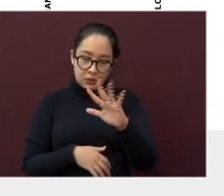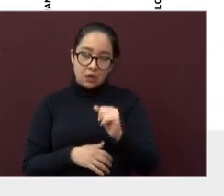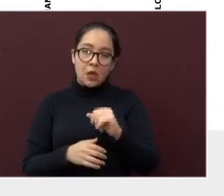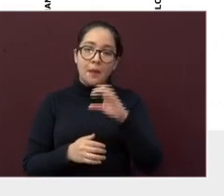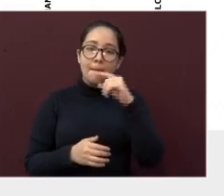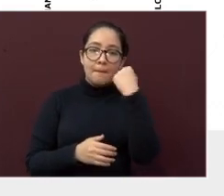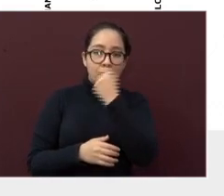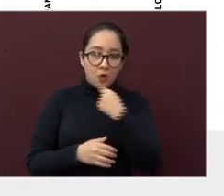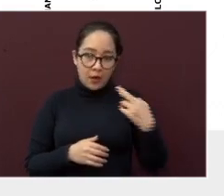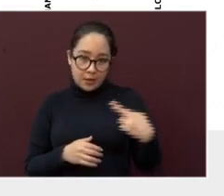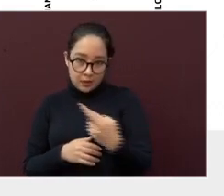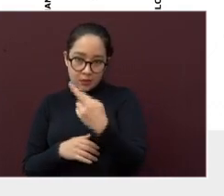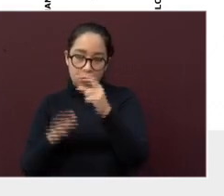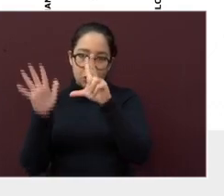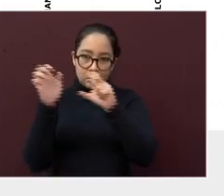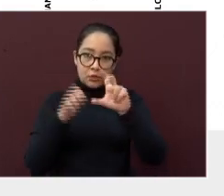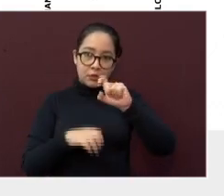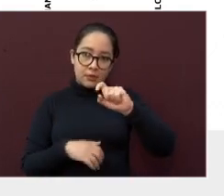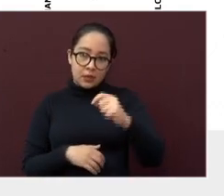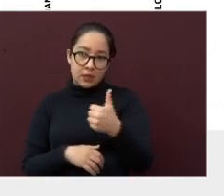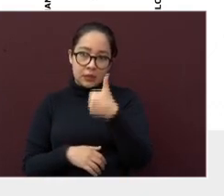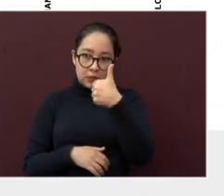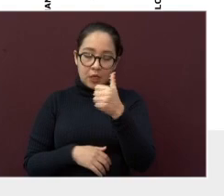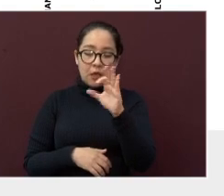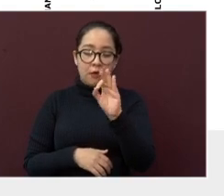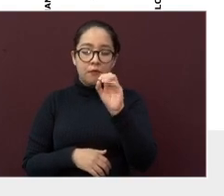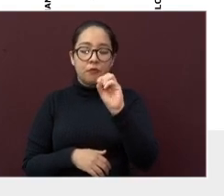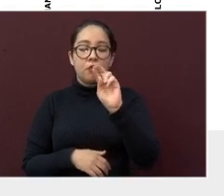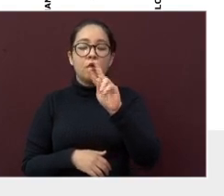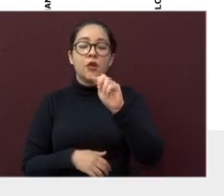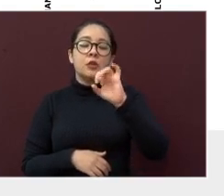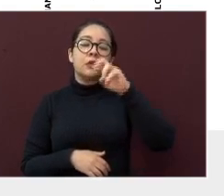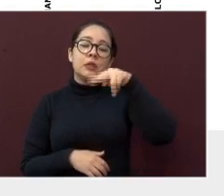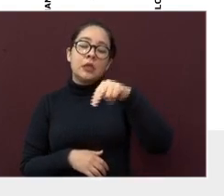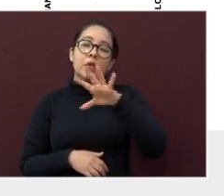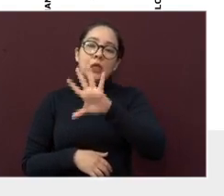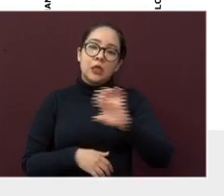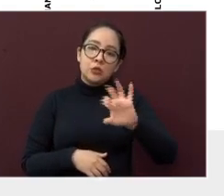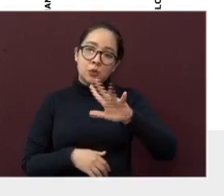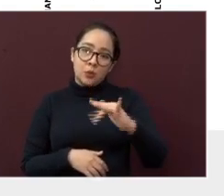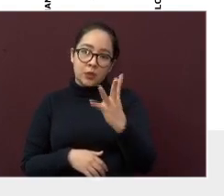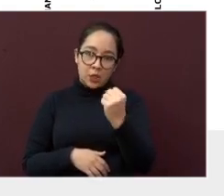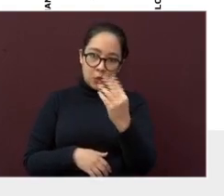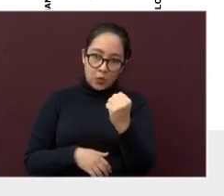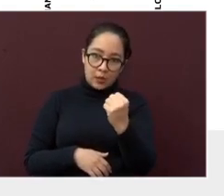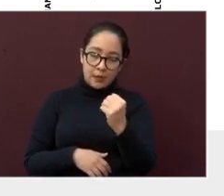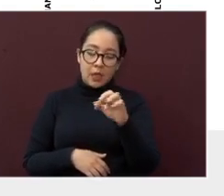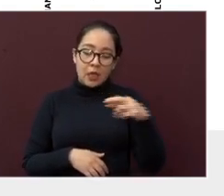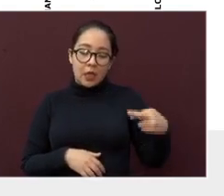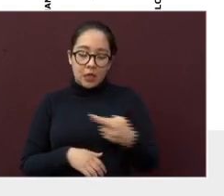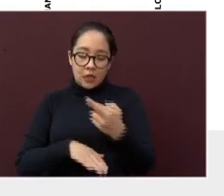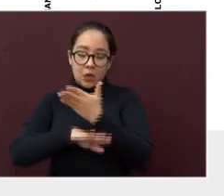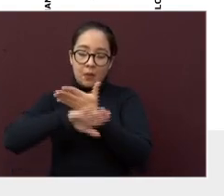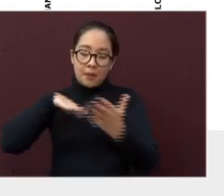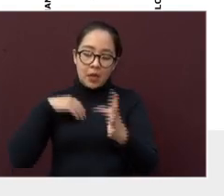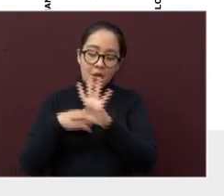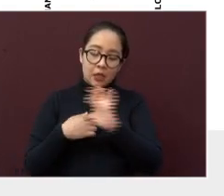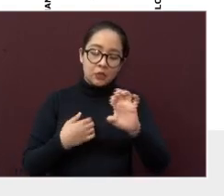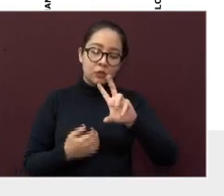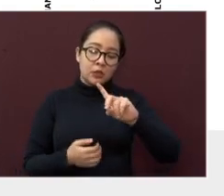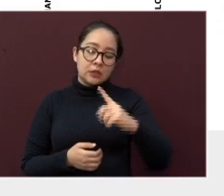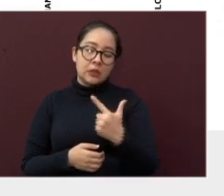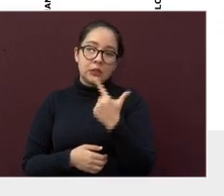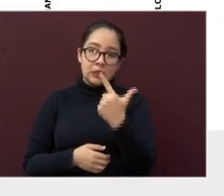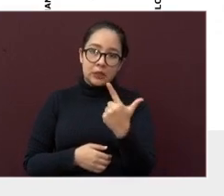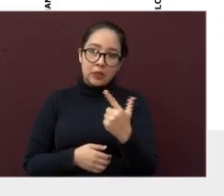Y Boca del Río, 826. Fortín registra 559. Río Blanco, 537.